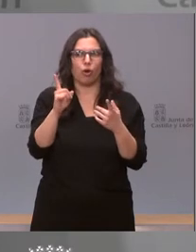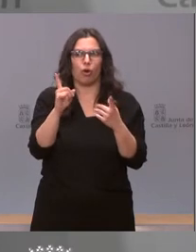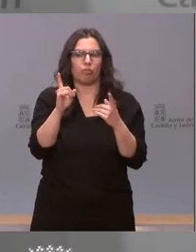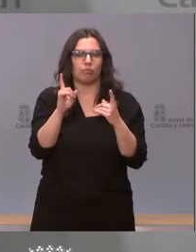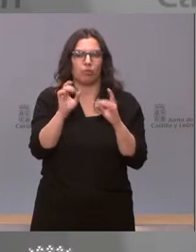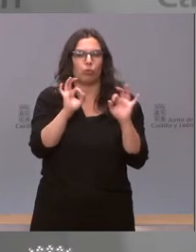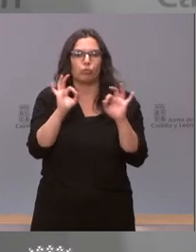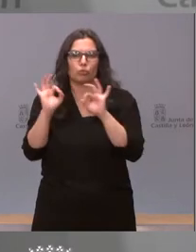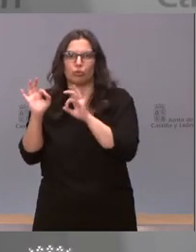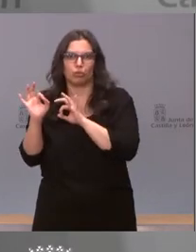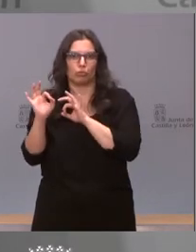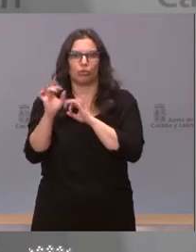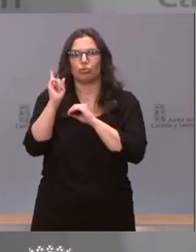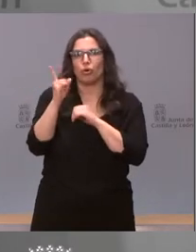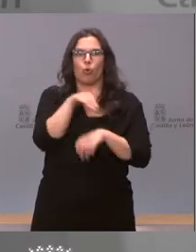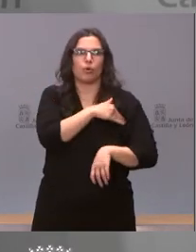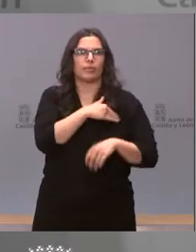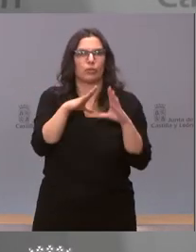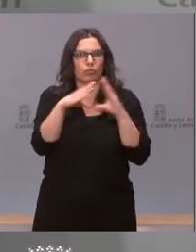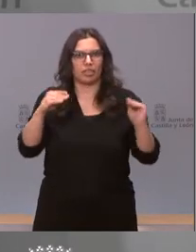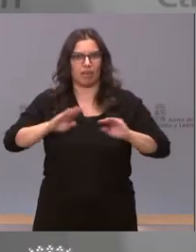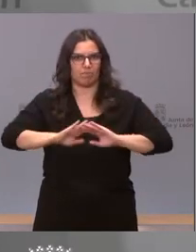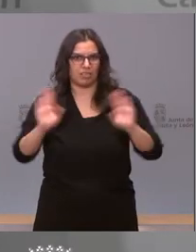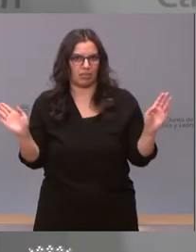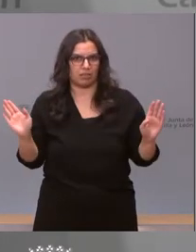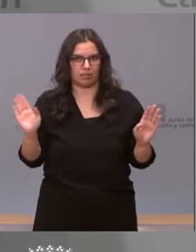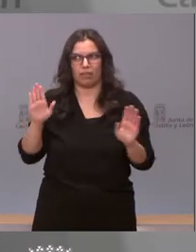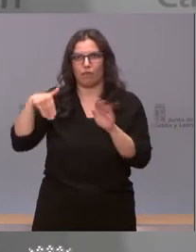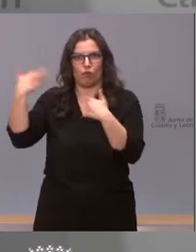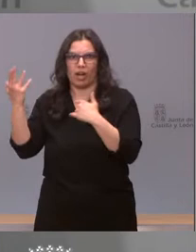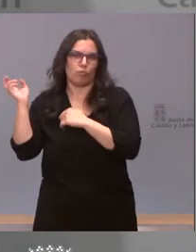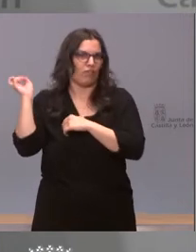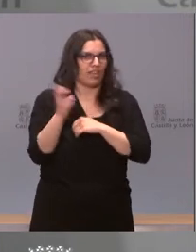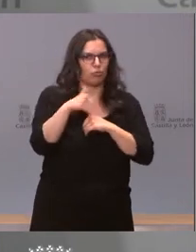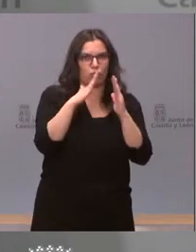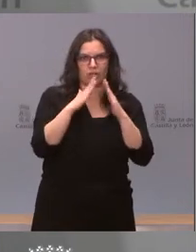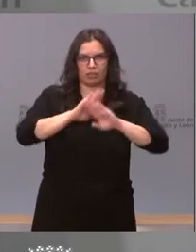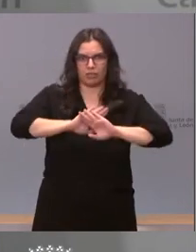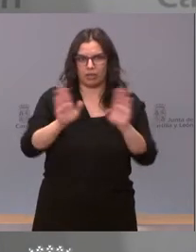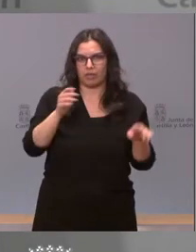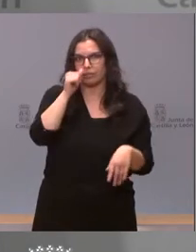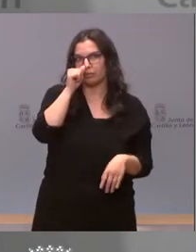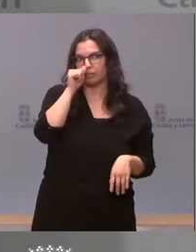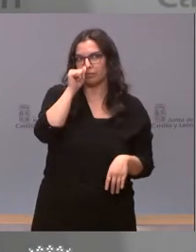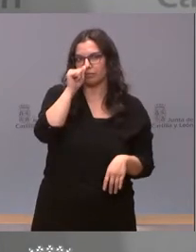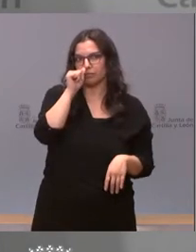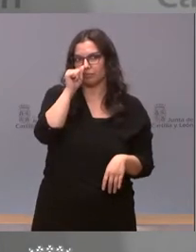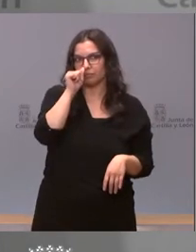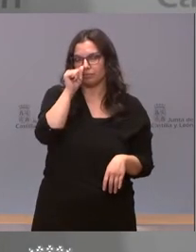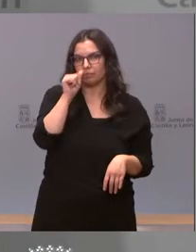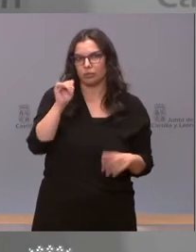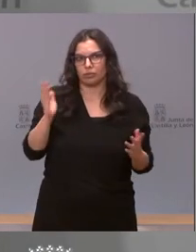reducir a los universitarios, probablemente, en los cuales podríamos plantearnos, si se cumple la norma, naturalmente,